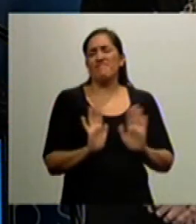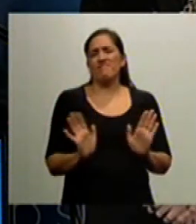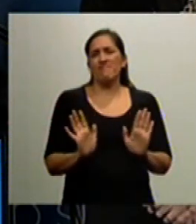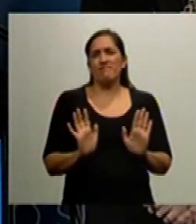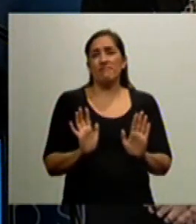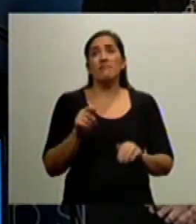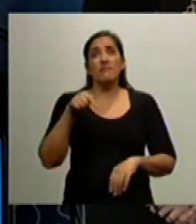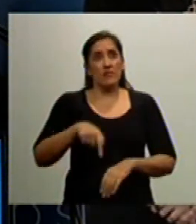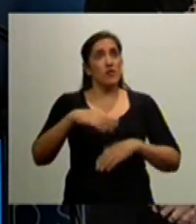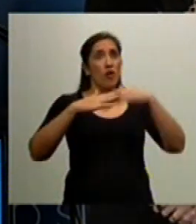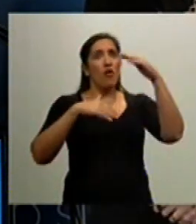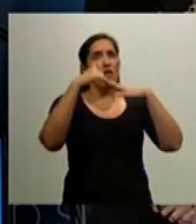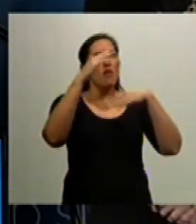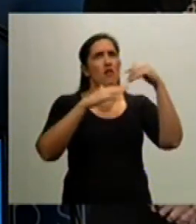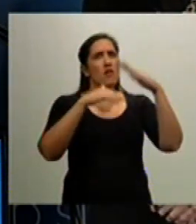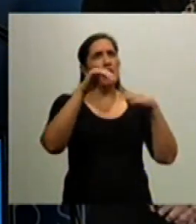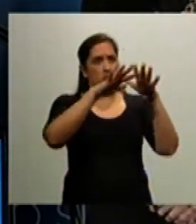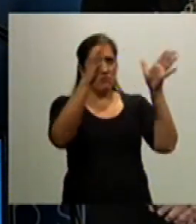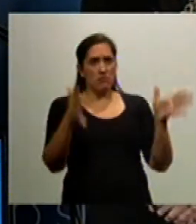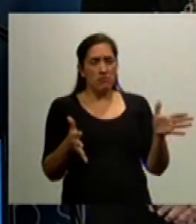Esta construcción tuvo otros costos.